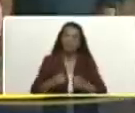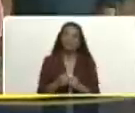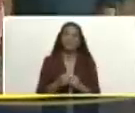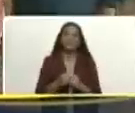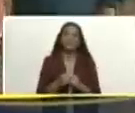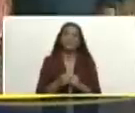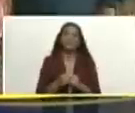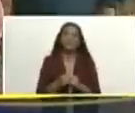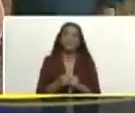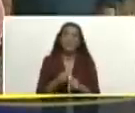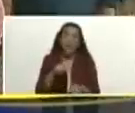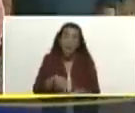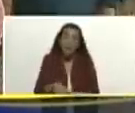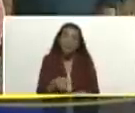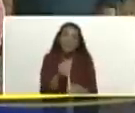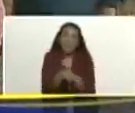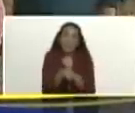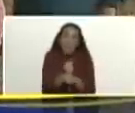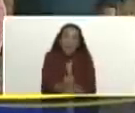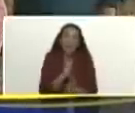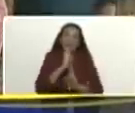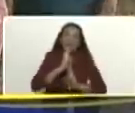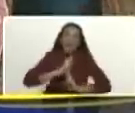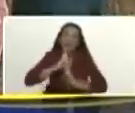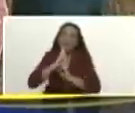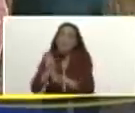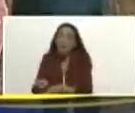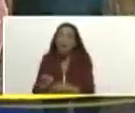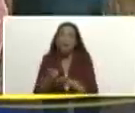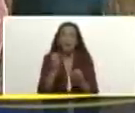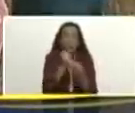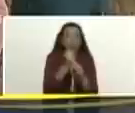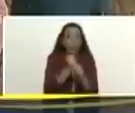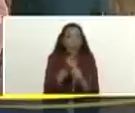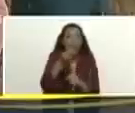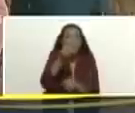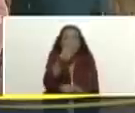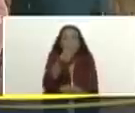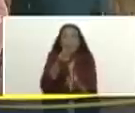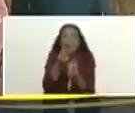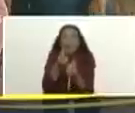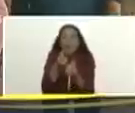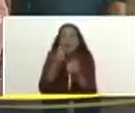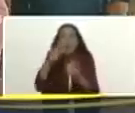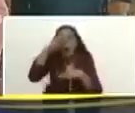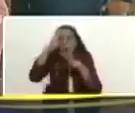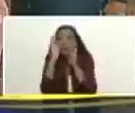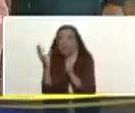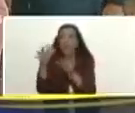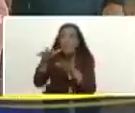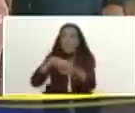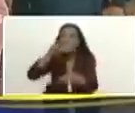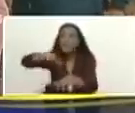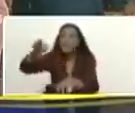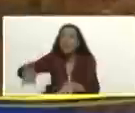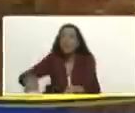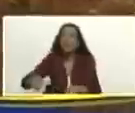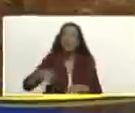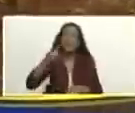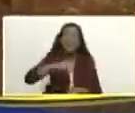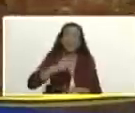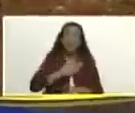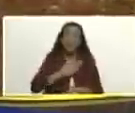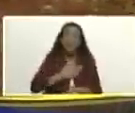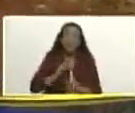y aquí estamos respondiendo con obras con pequeñas obras pero con atención a las personas para